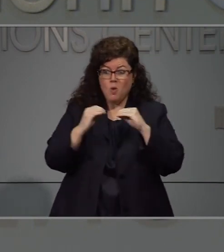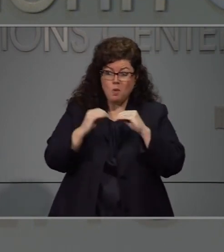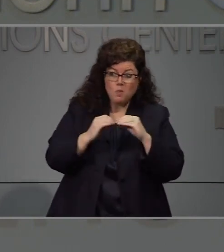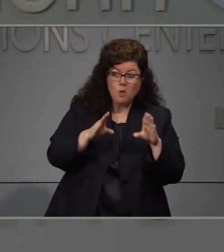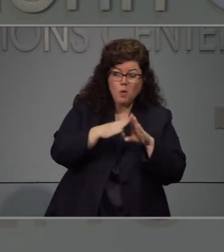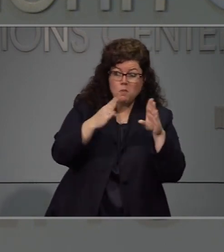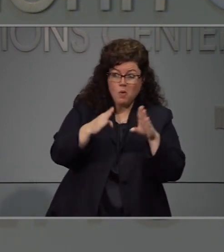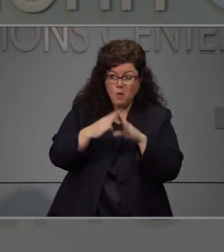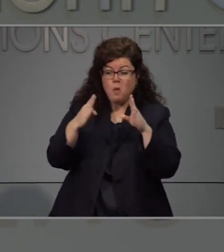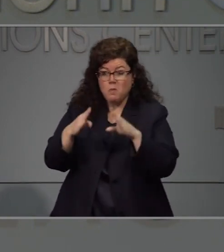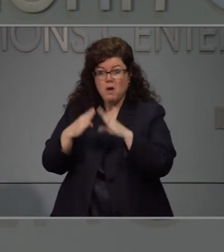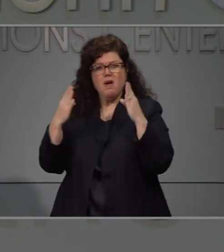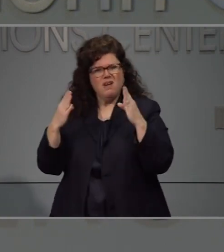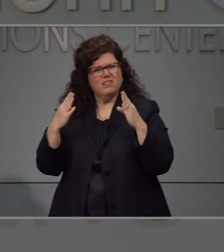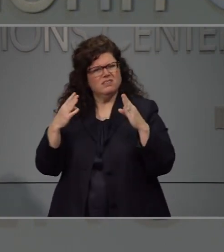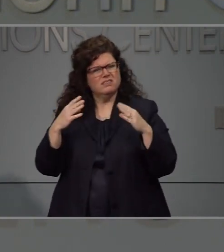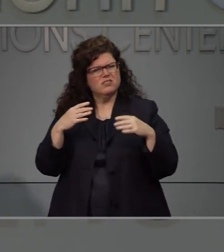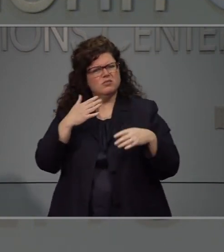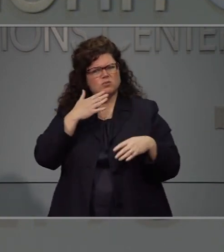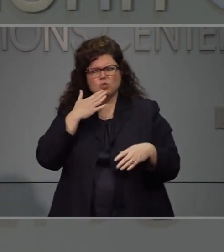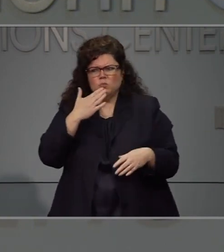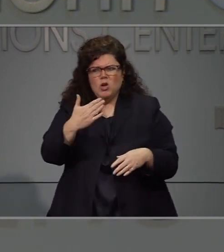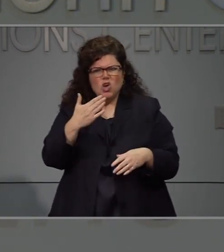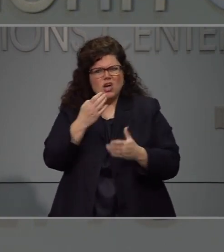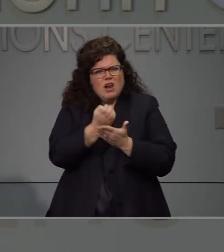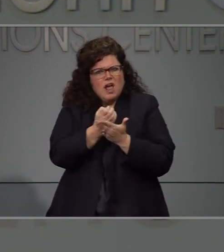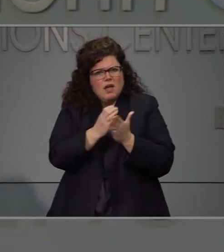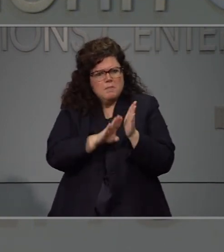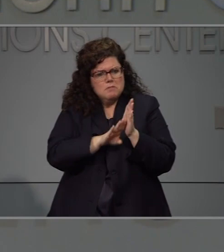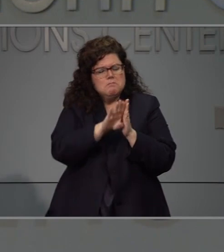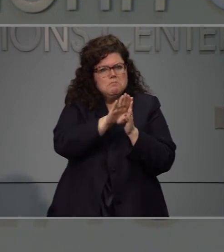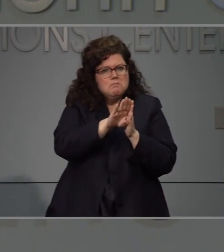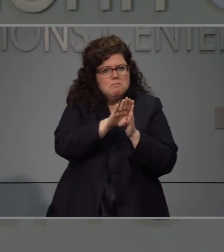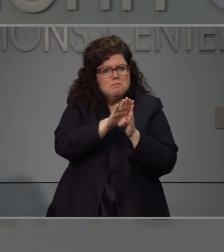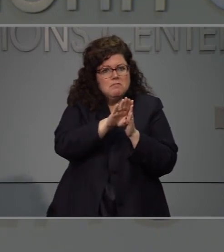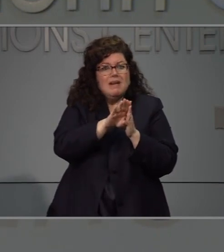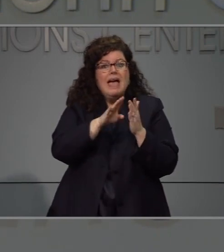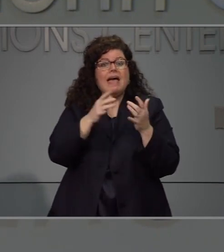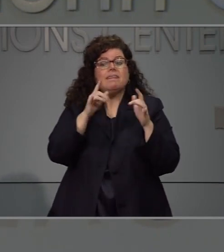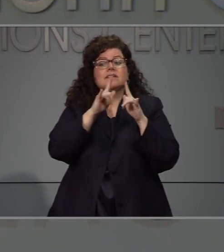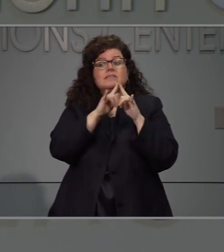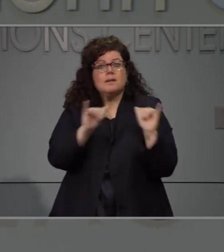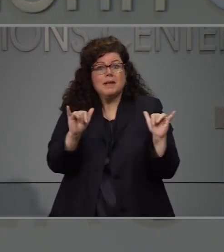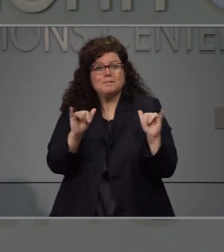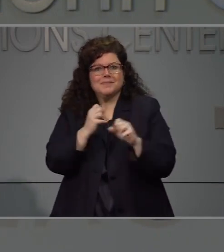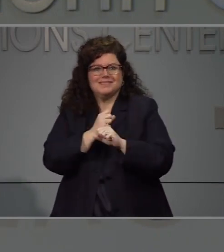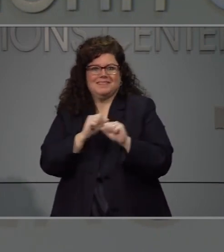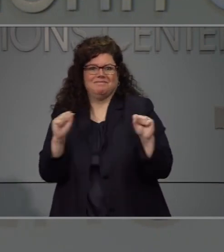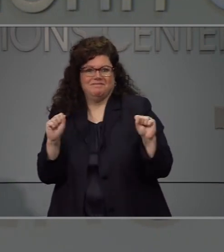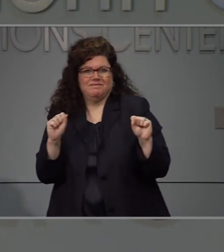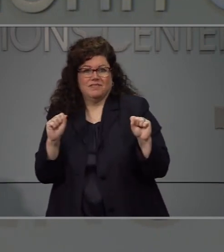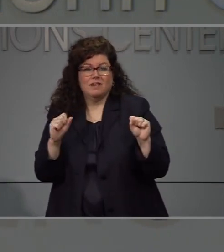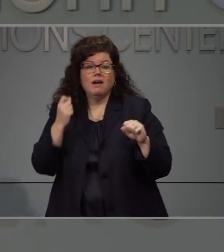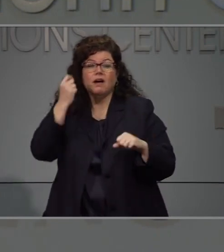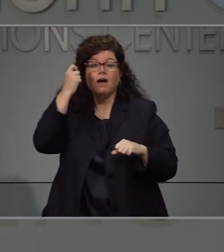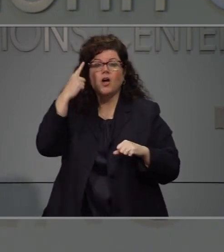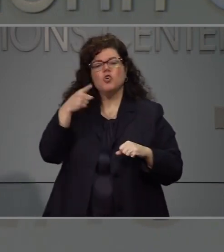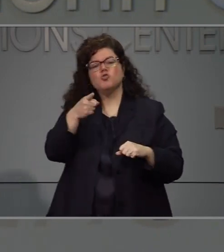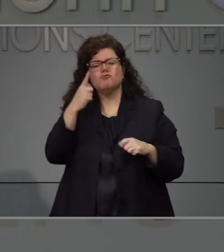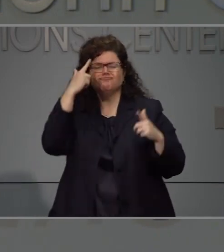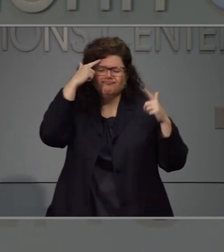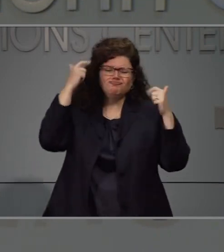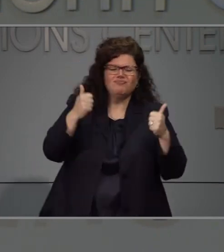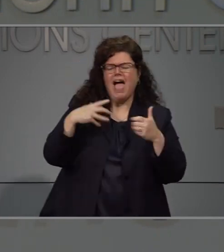hoy la orden de que ya de quedarse en casa ya se va a eliminar, pero se van a quedar de una manera más